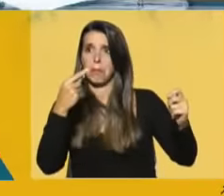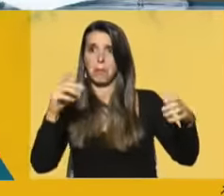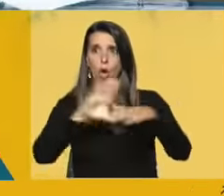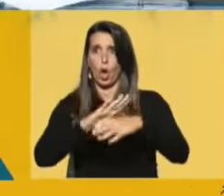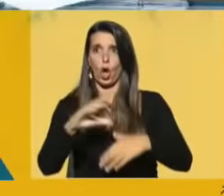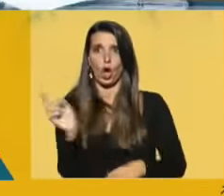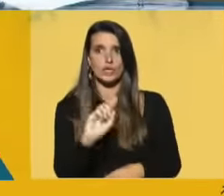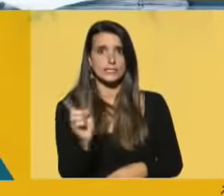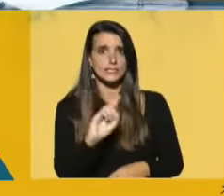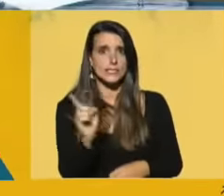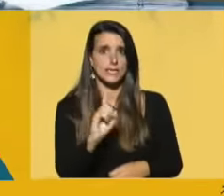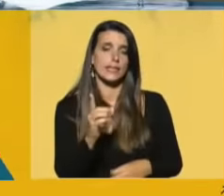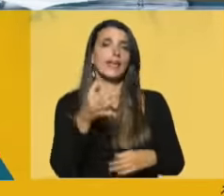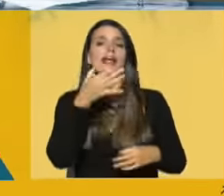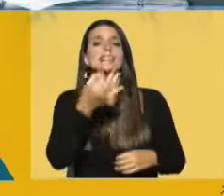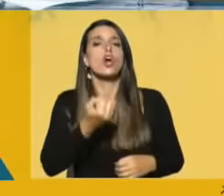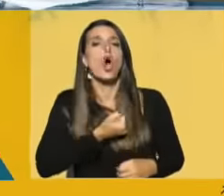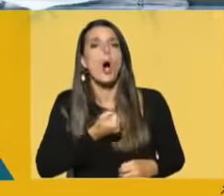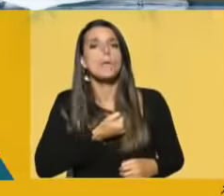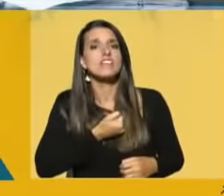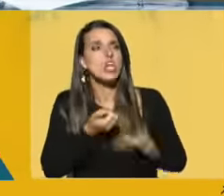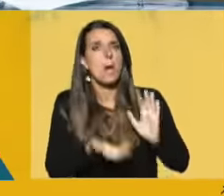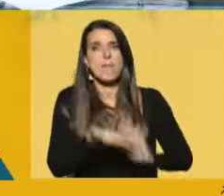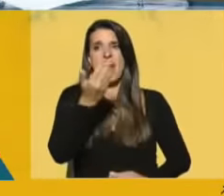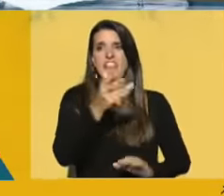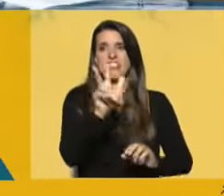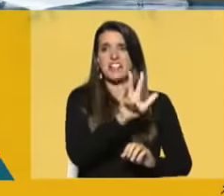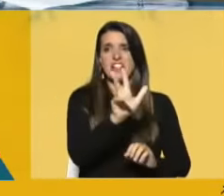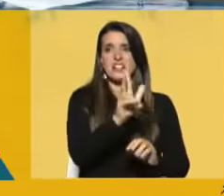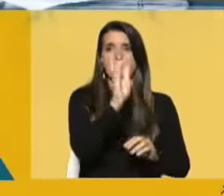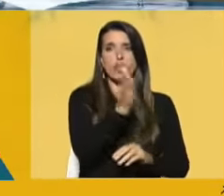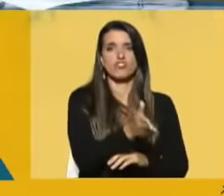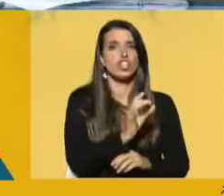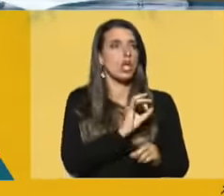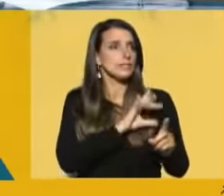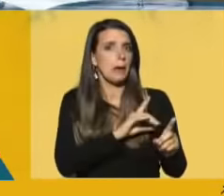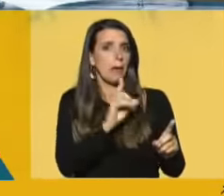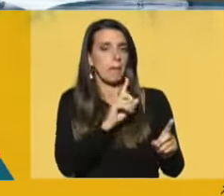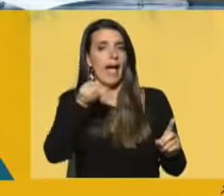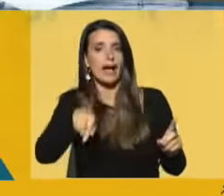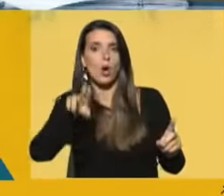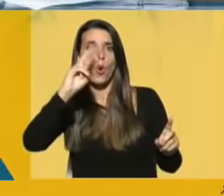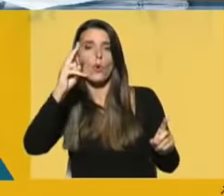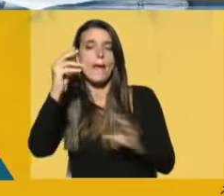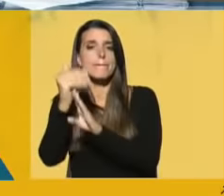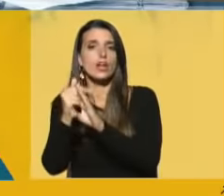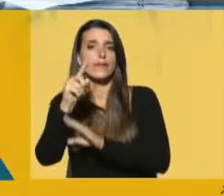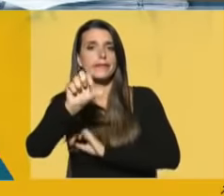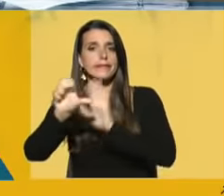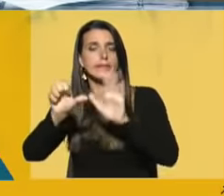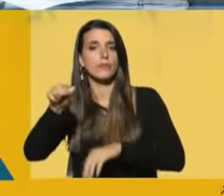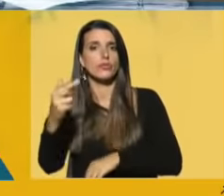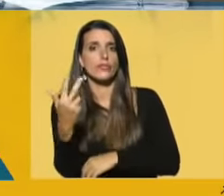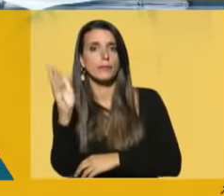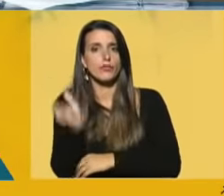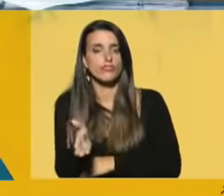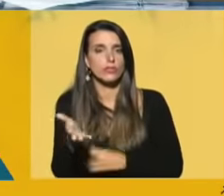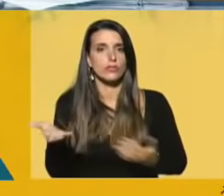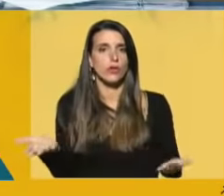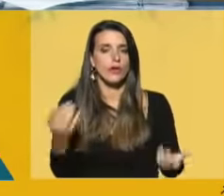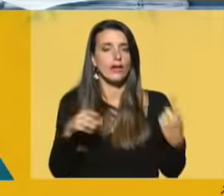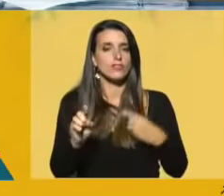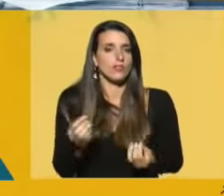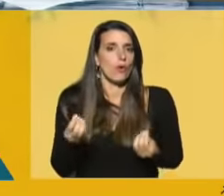los datos oficiales, que es que los homicidios crecieron un 33% en Chile. En Uruguay cayeron un 16,3%.